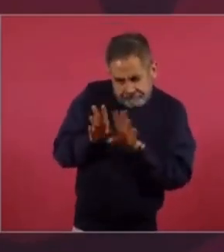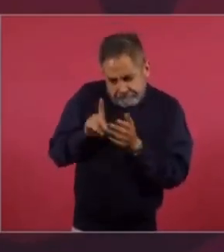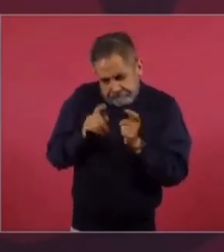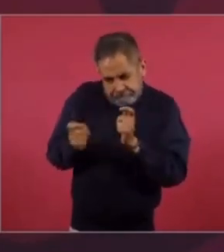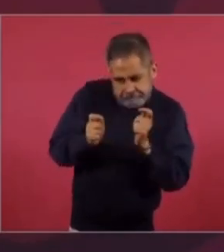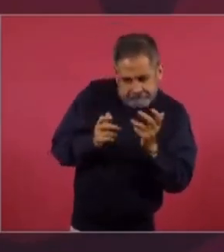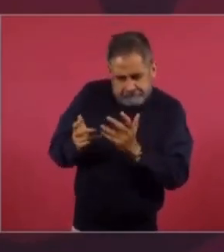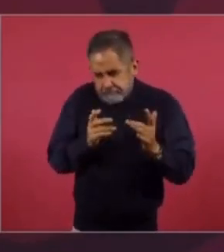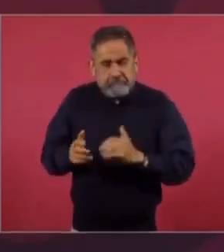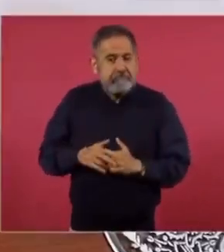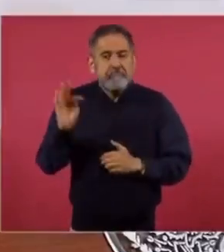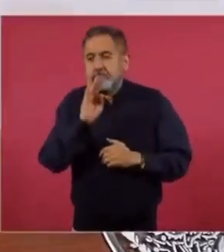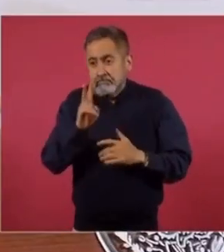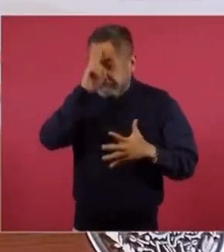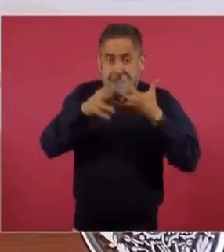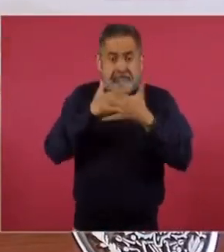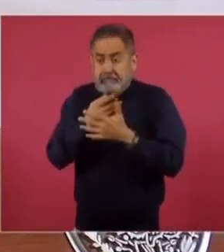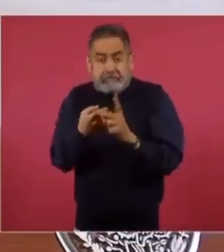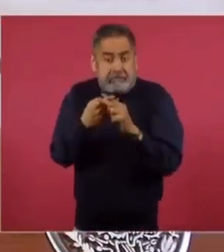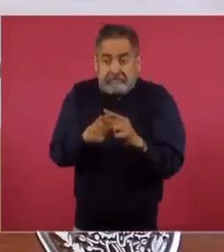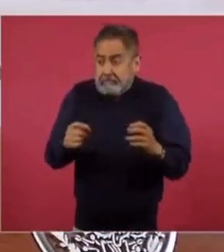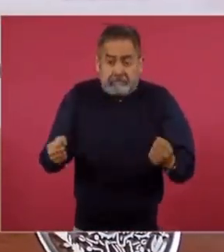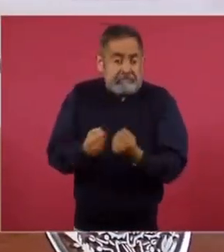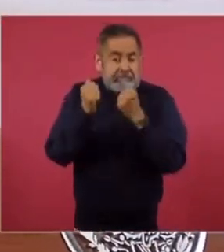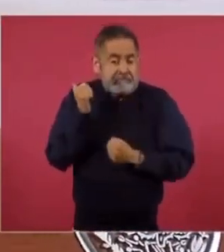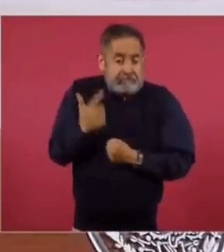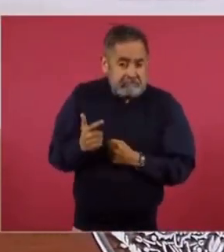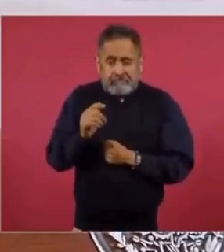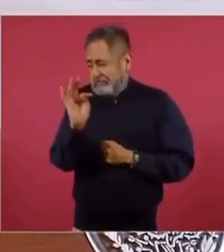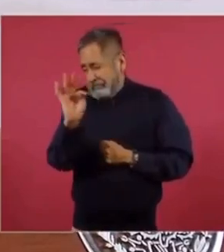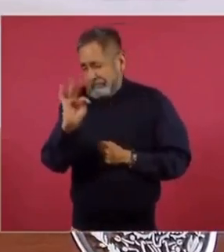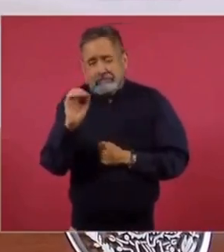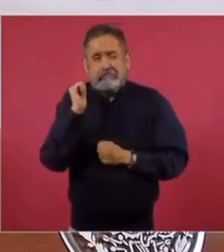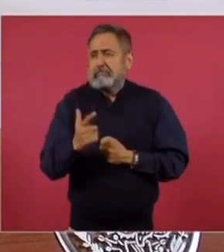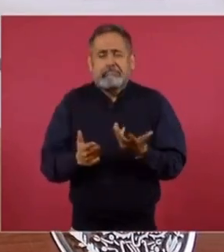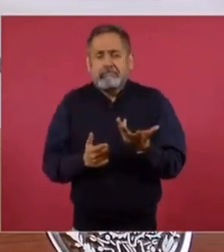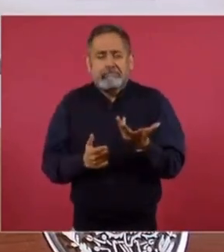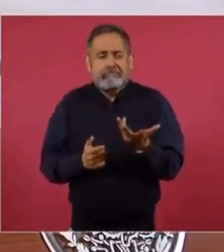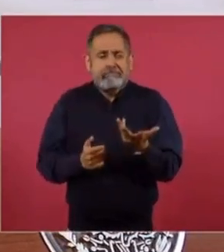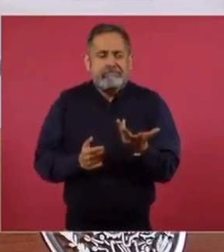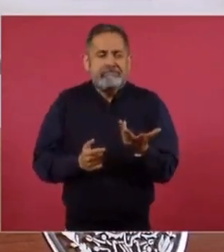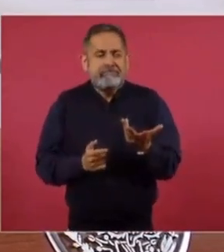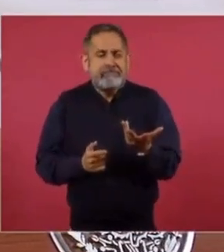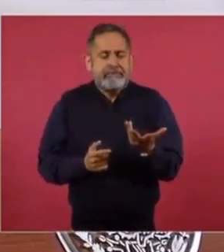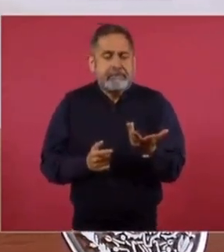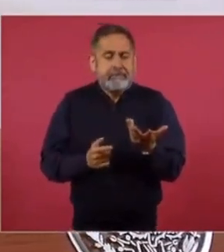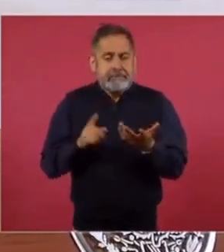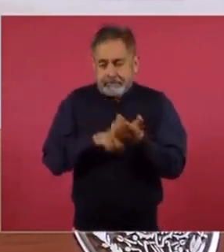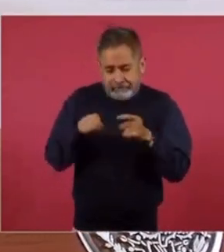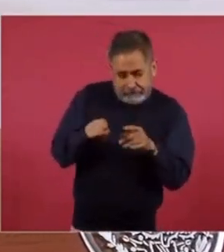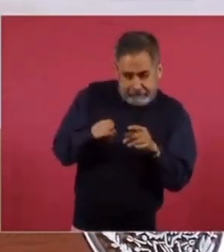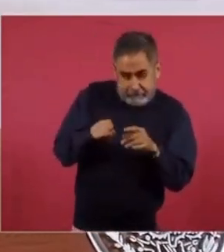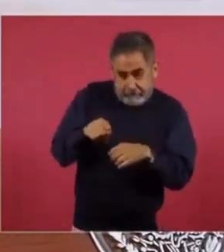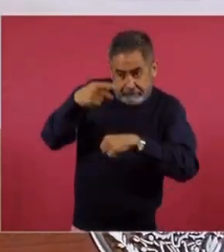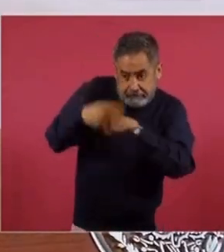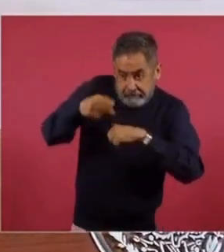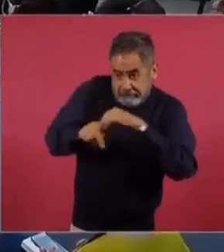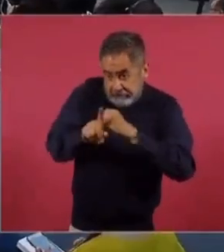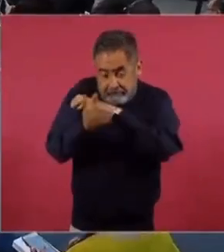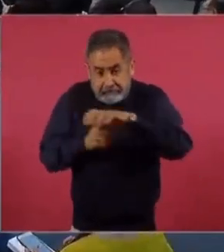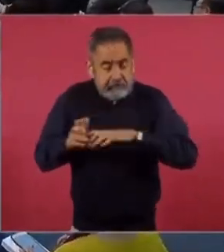y si hubiese habido violencia desde el principio, o si hubiese sido el distintivo de la elección,